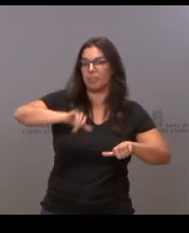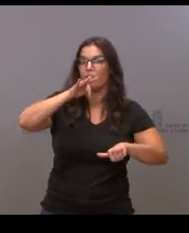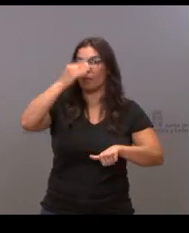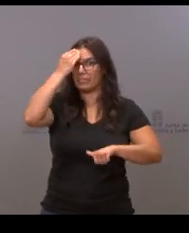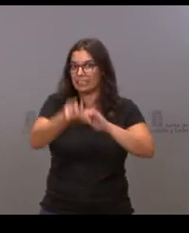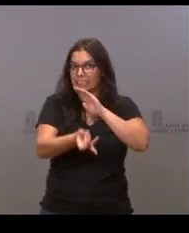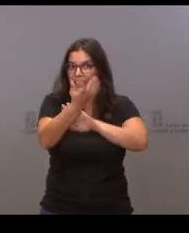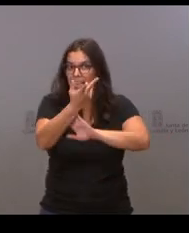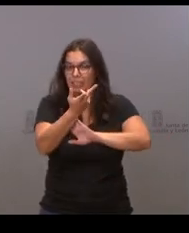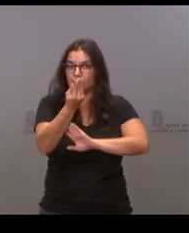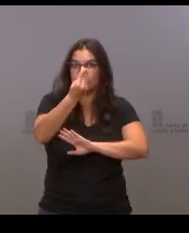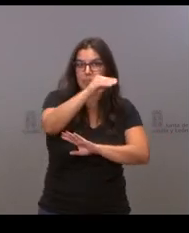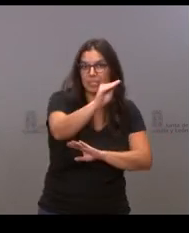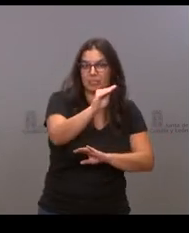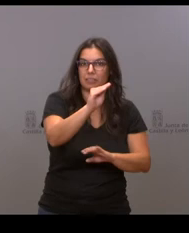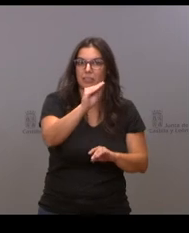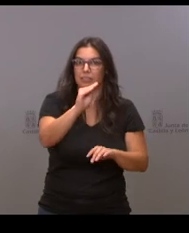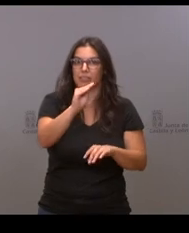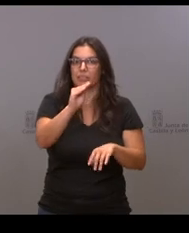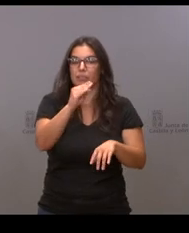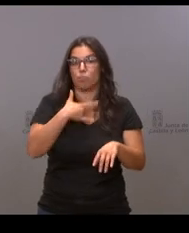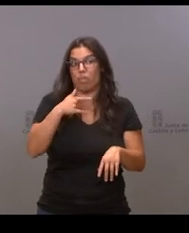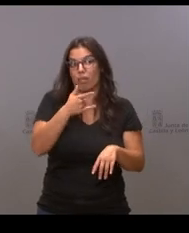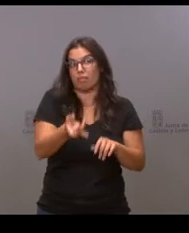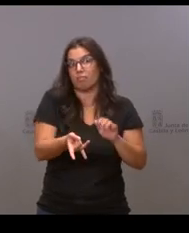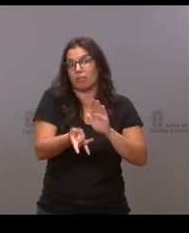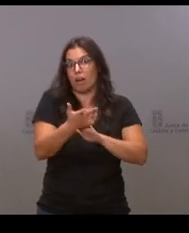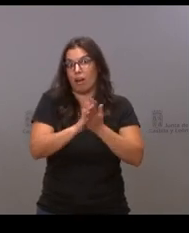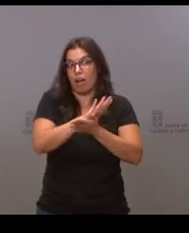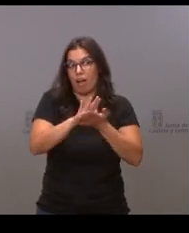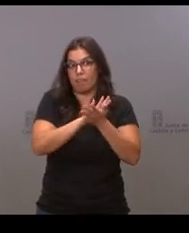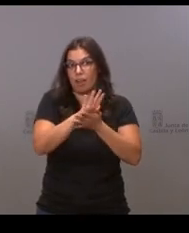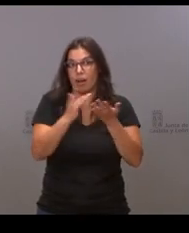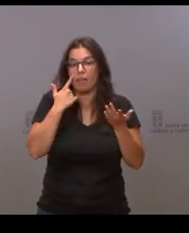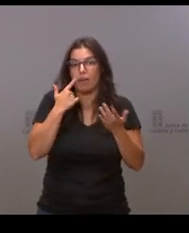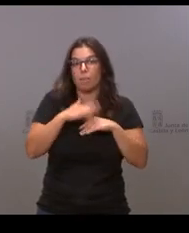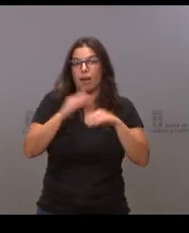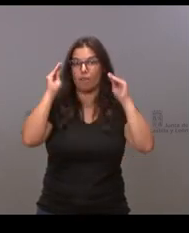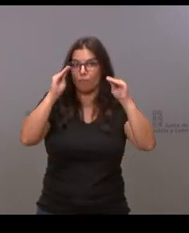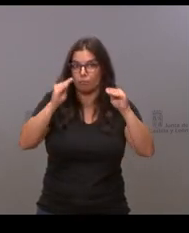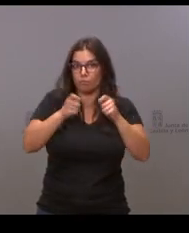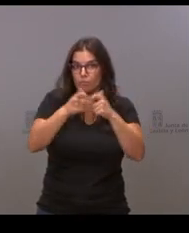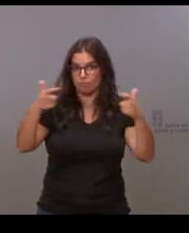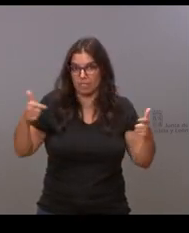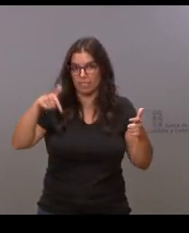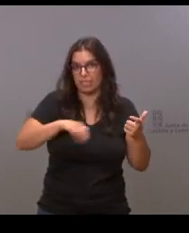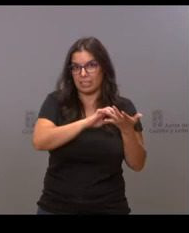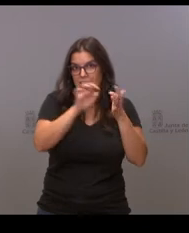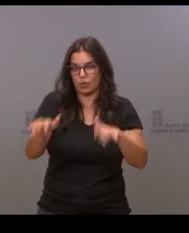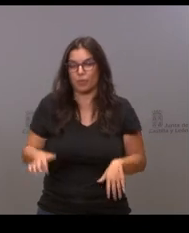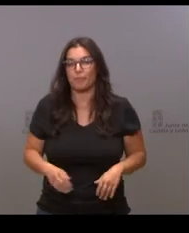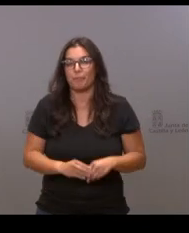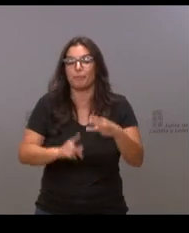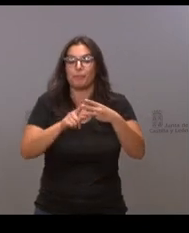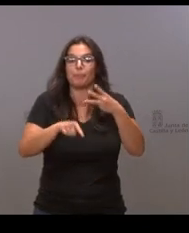darse el caldo de cultivo ahora para poder volver a valorar el incremento de la capacidad formativa para los médicos en Castilla y León y